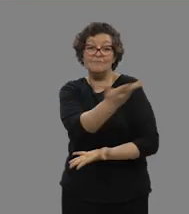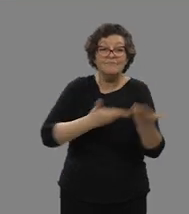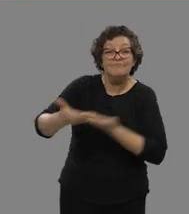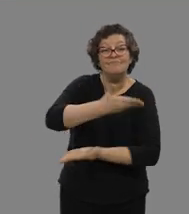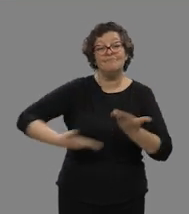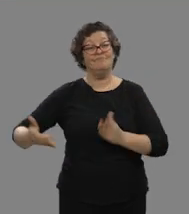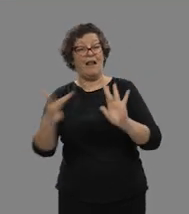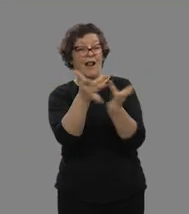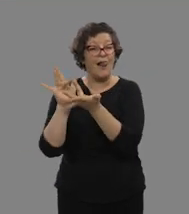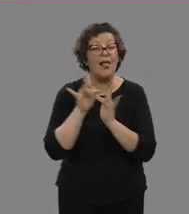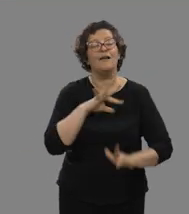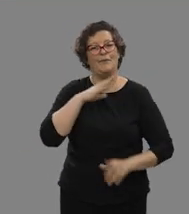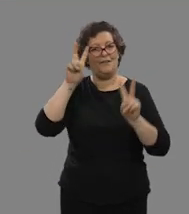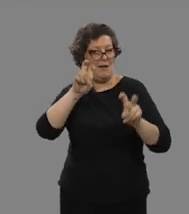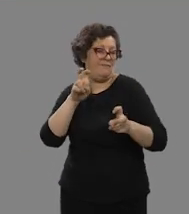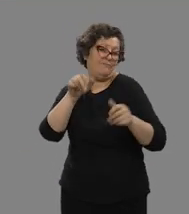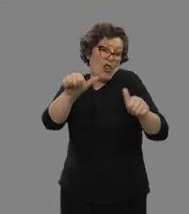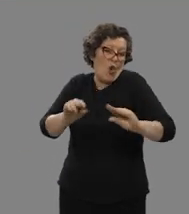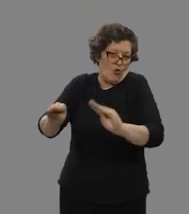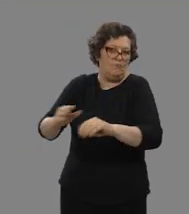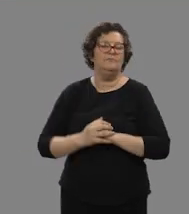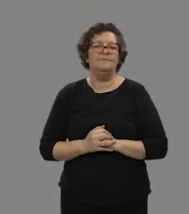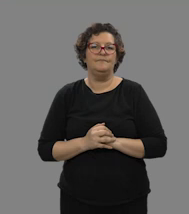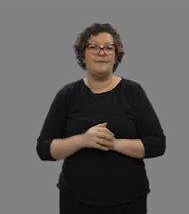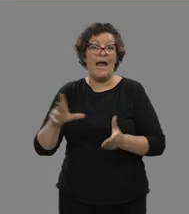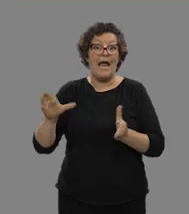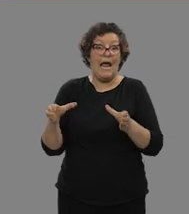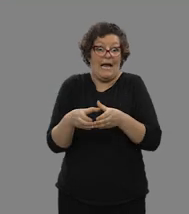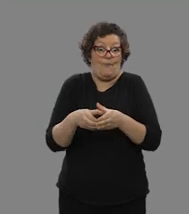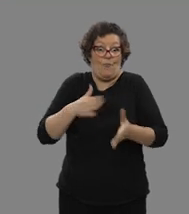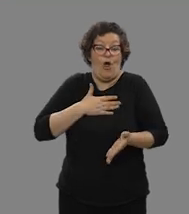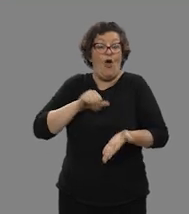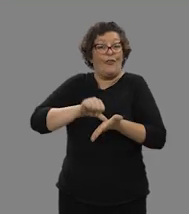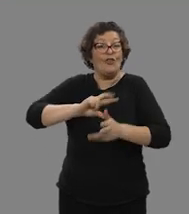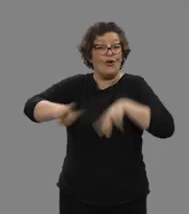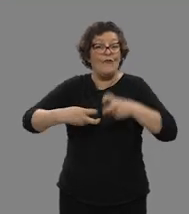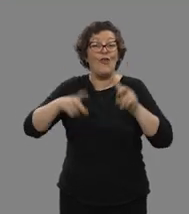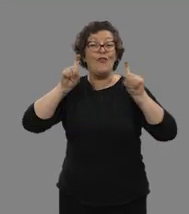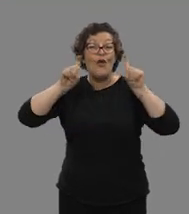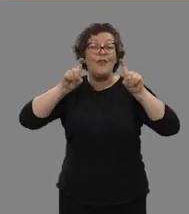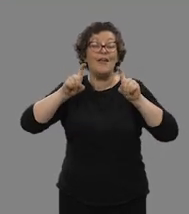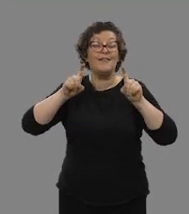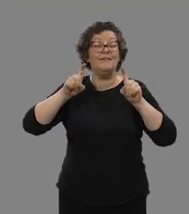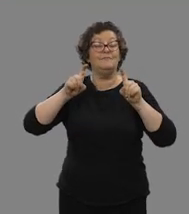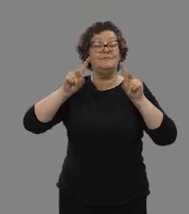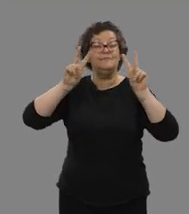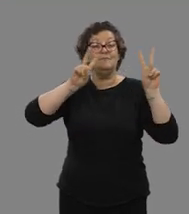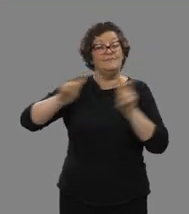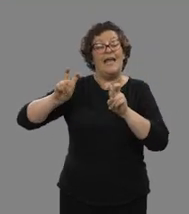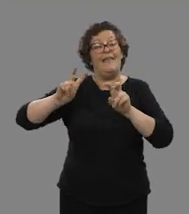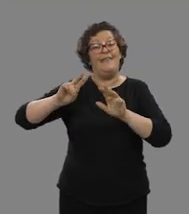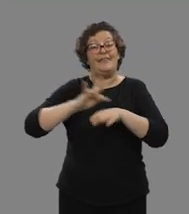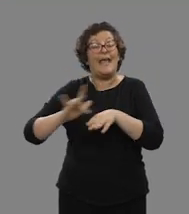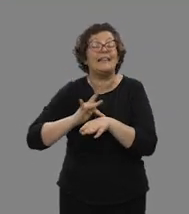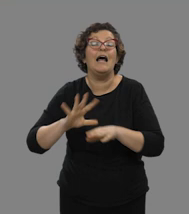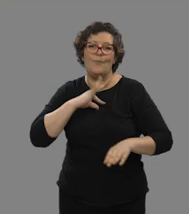compartir tus inquietudes sobre la titulación. Todo el equipo del Centro de Innovación Docente y Educación Digital trabajará para ayudarte en